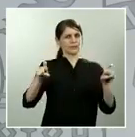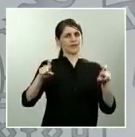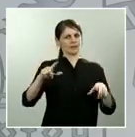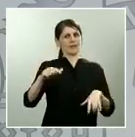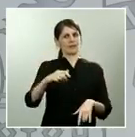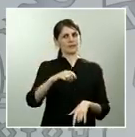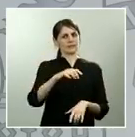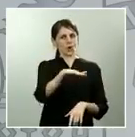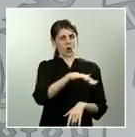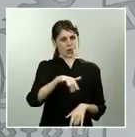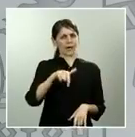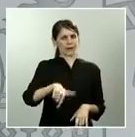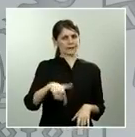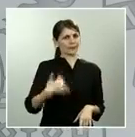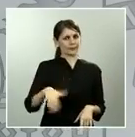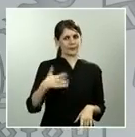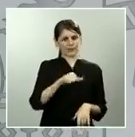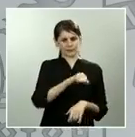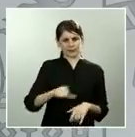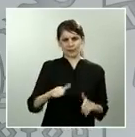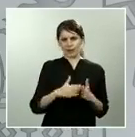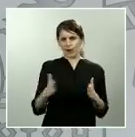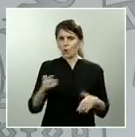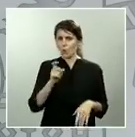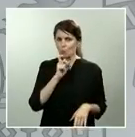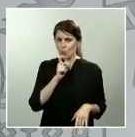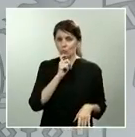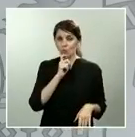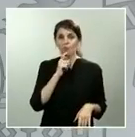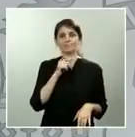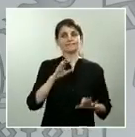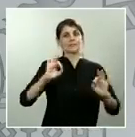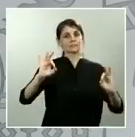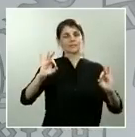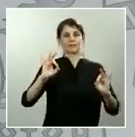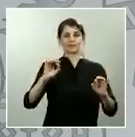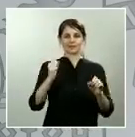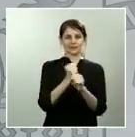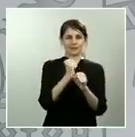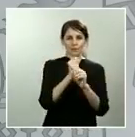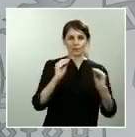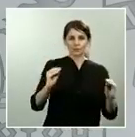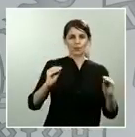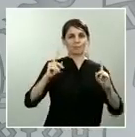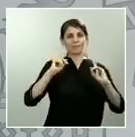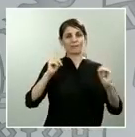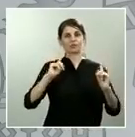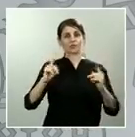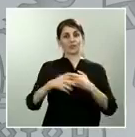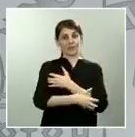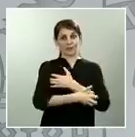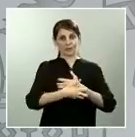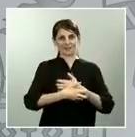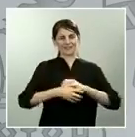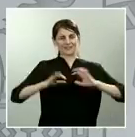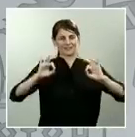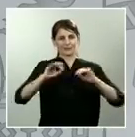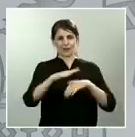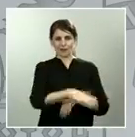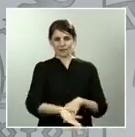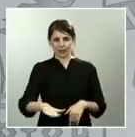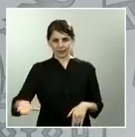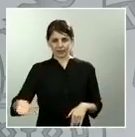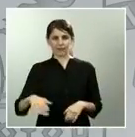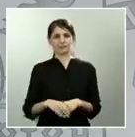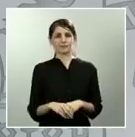hincapié en su trabajo en materia de prevención de la pobreza, sobre todo pobreza infantil, la asistencia a comedores de